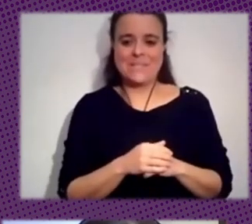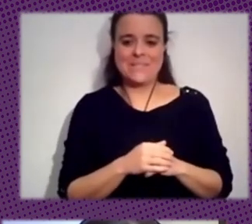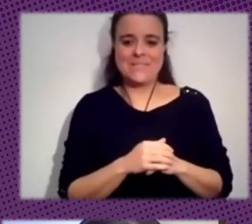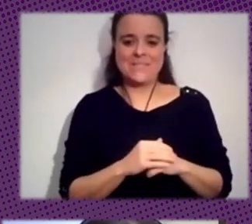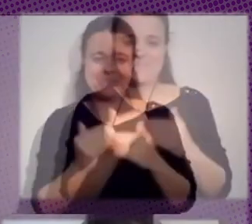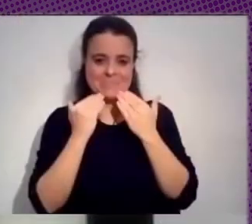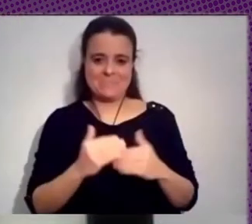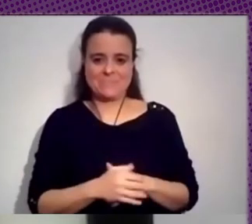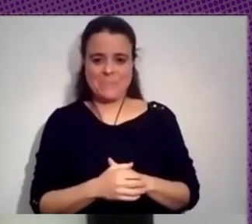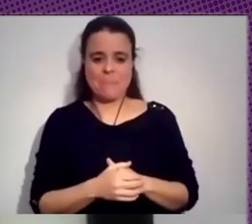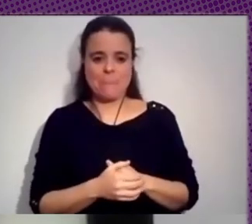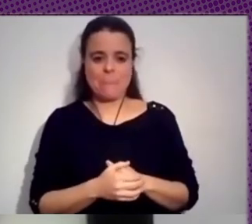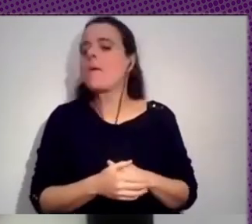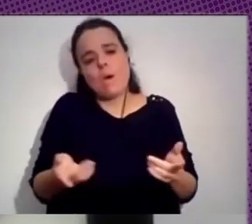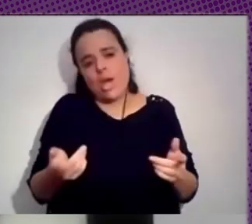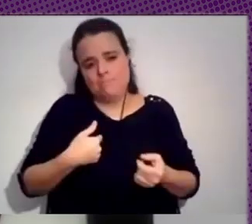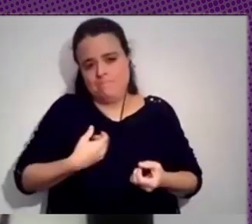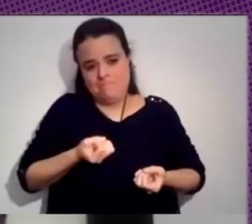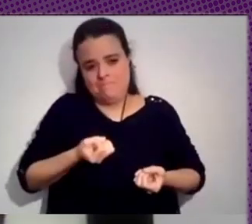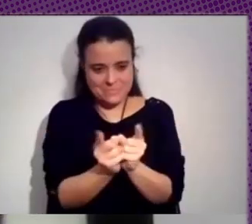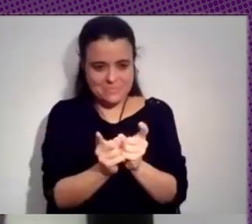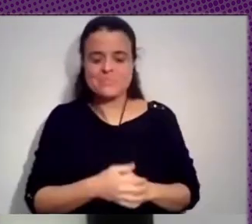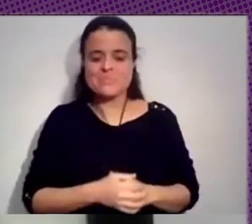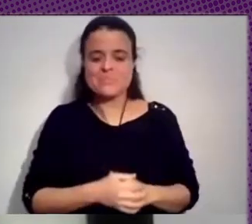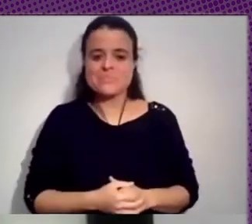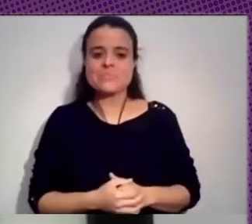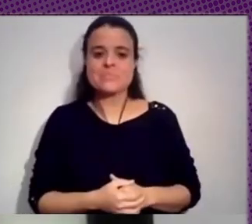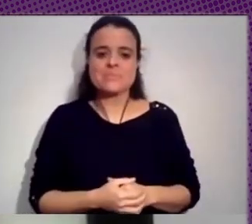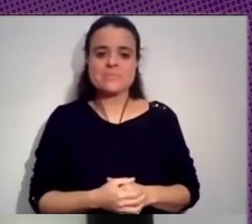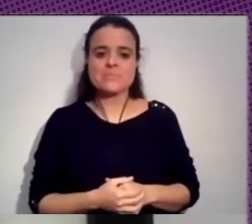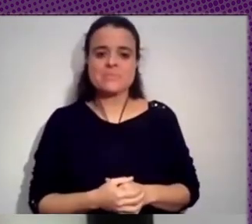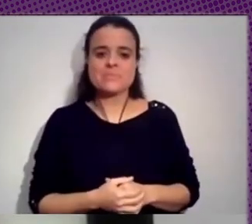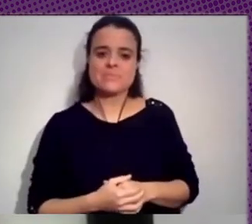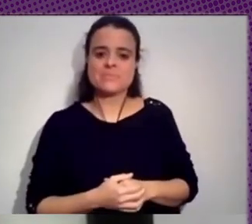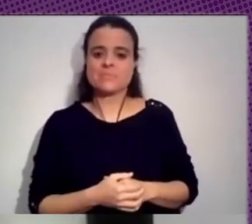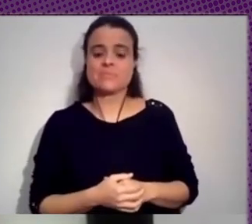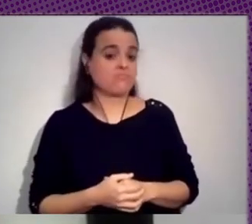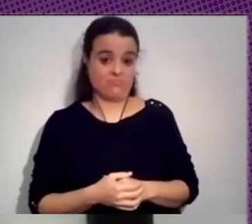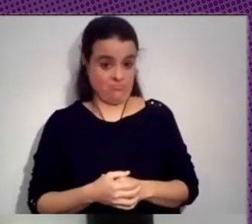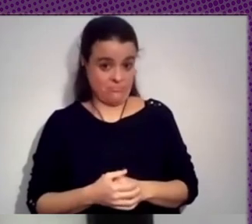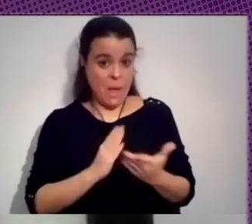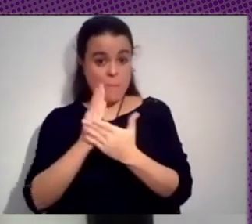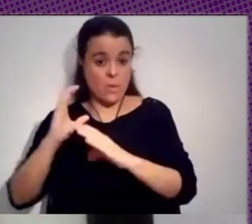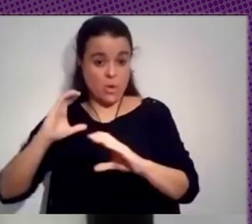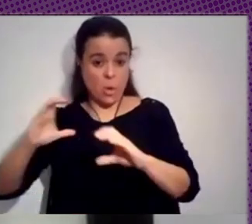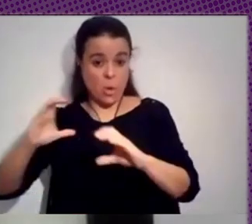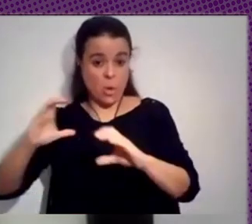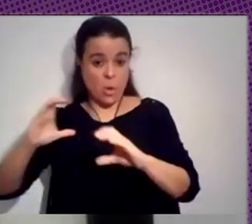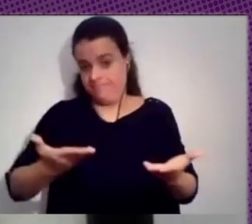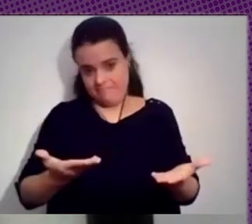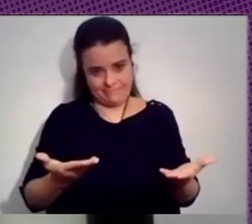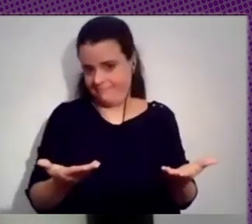bueno cortito entonces no no hubo poca predisposición los medios pasaron de tildarnos